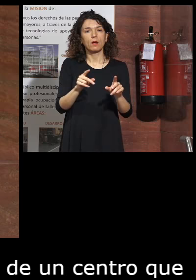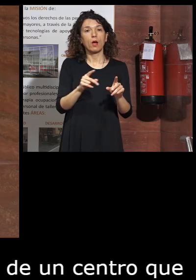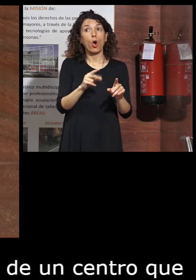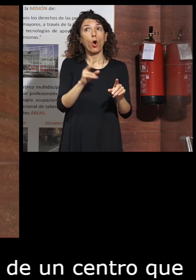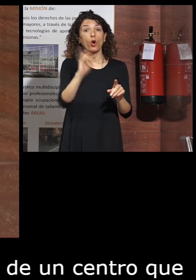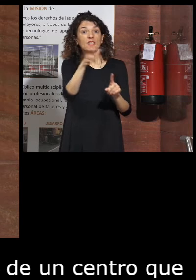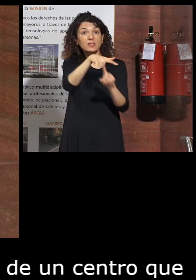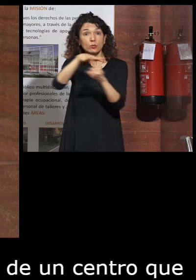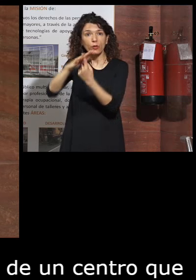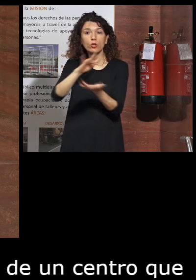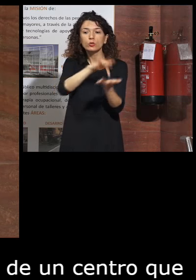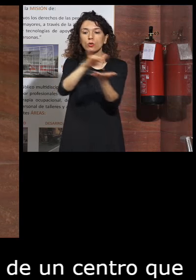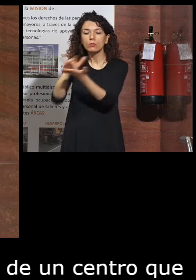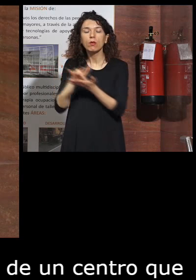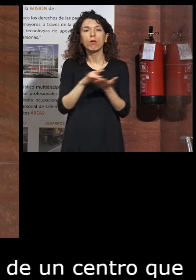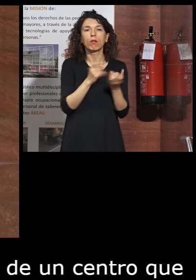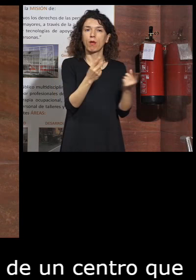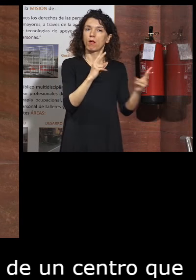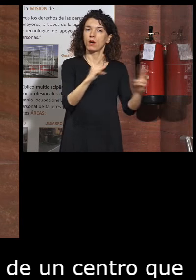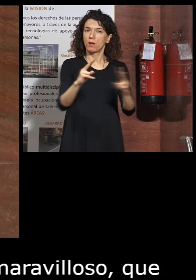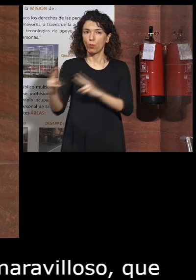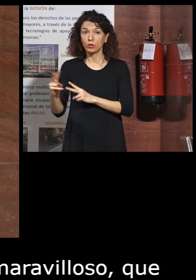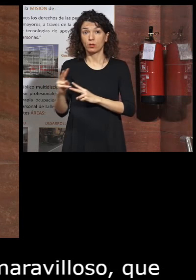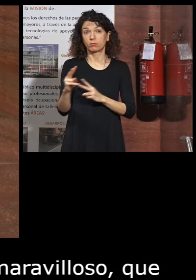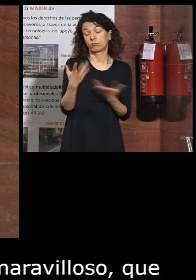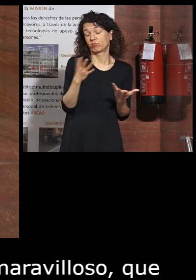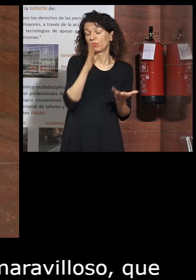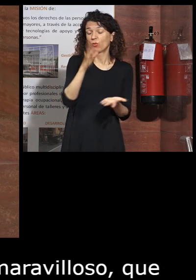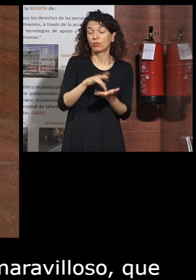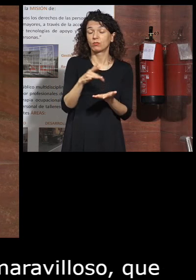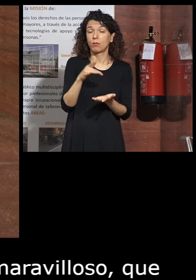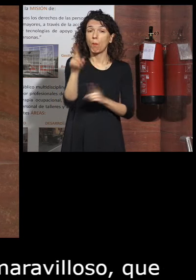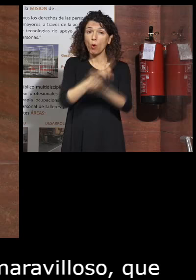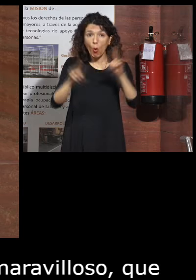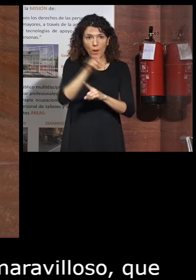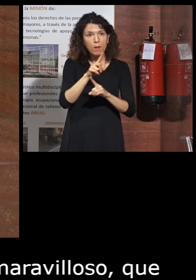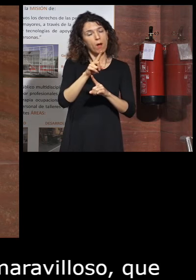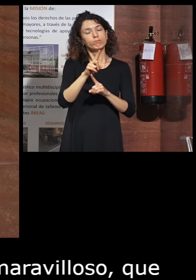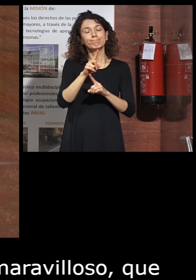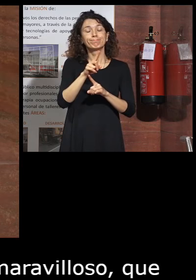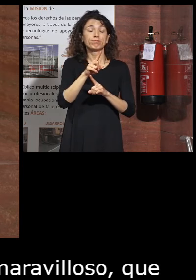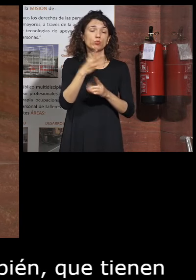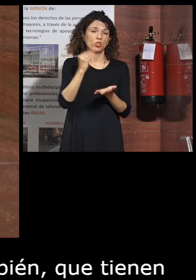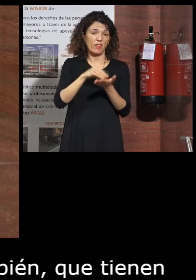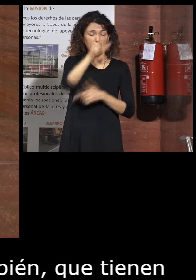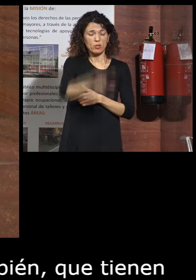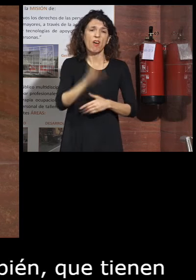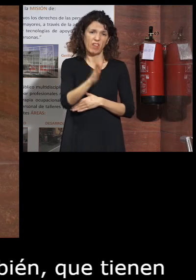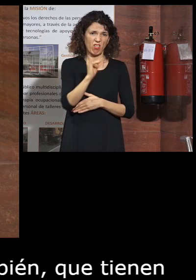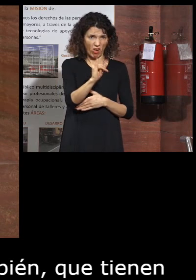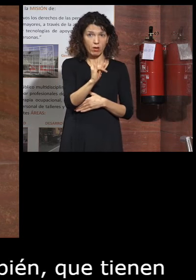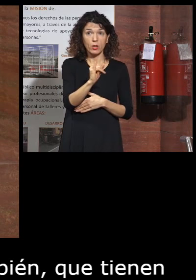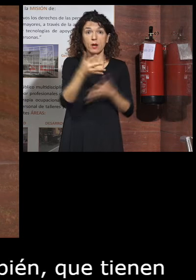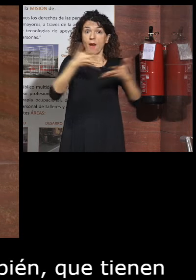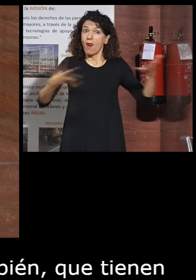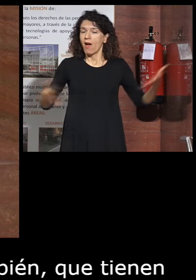situaciones también que tienen que ver con esos problemas que en momento determinado afectan a la persona. No voy a extender nada